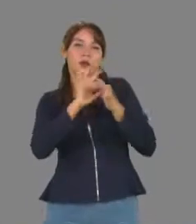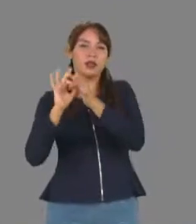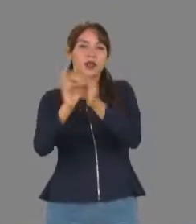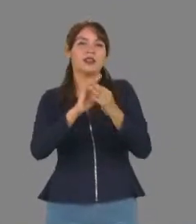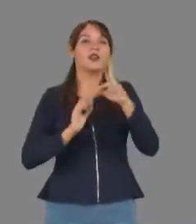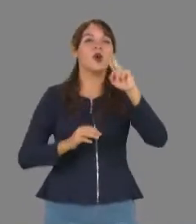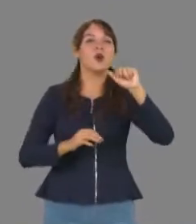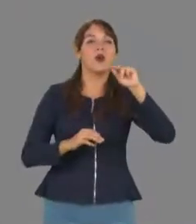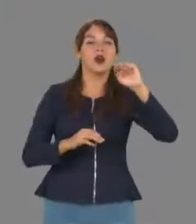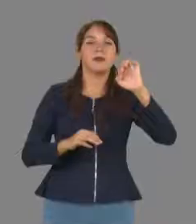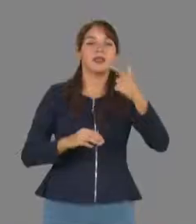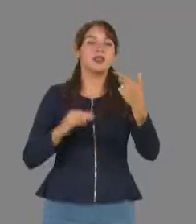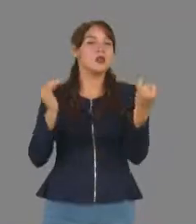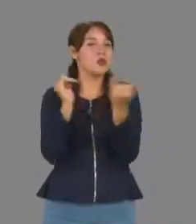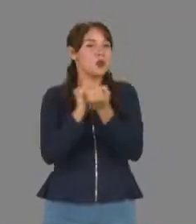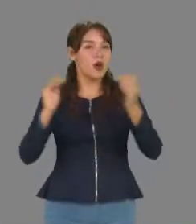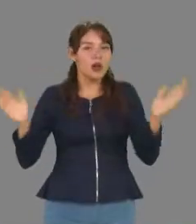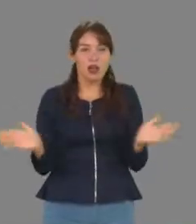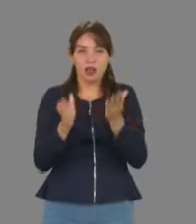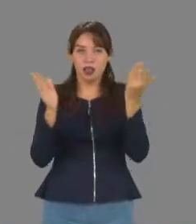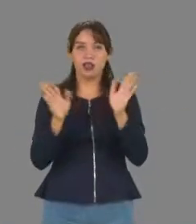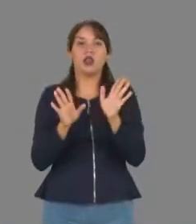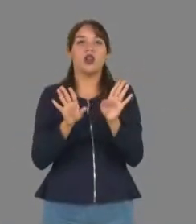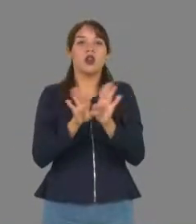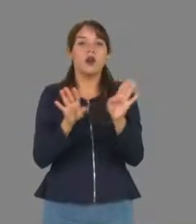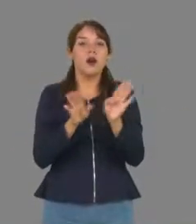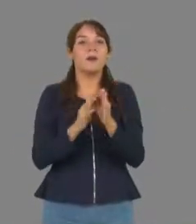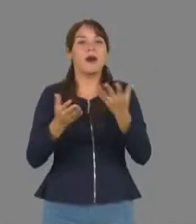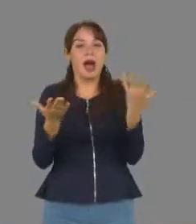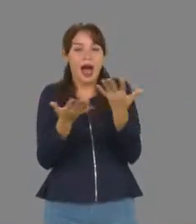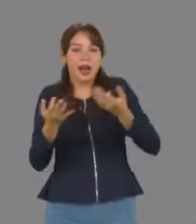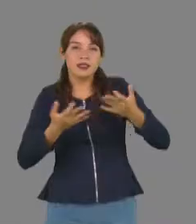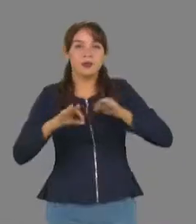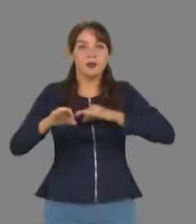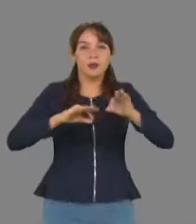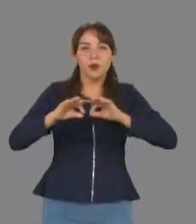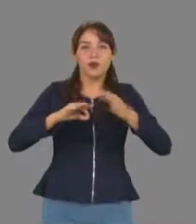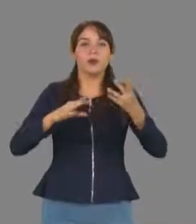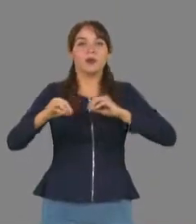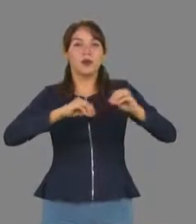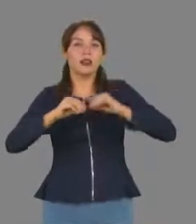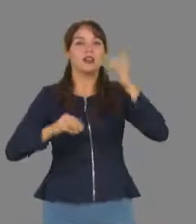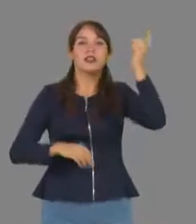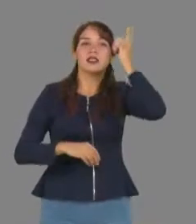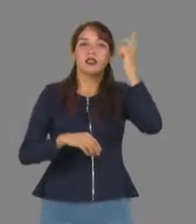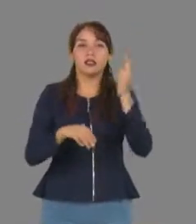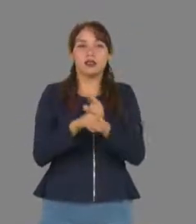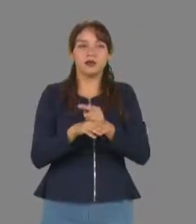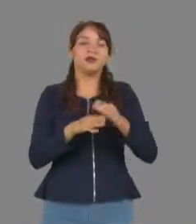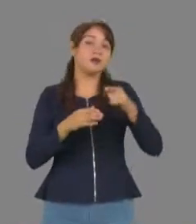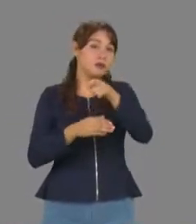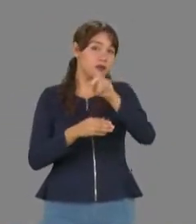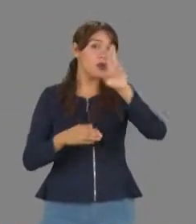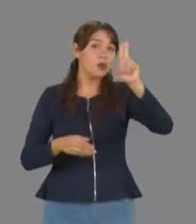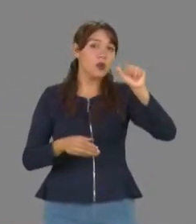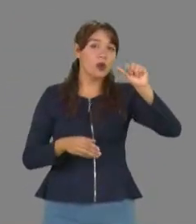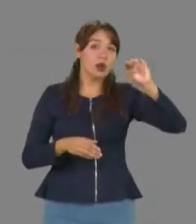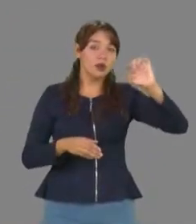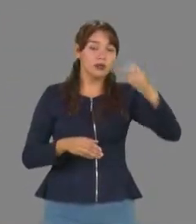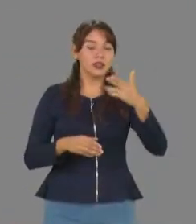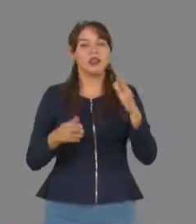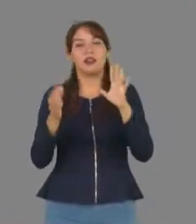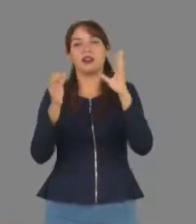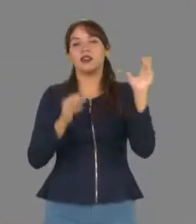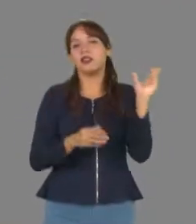a seguir impulsando los canales que promueven el desarrollo académico de esta casa de estudios. Ante la comunidad que conforma este plantel, el rector